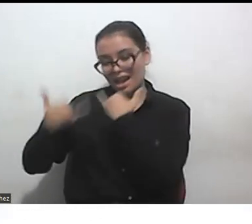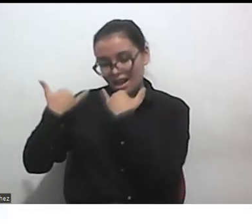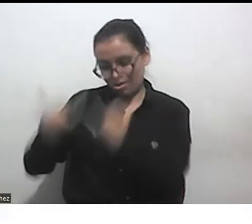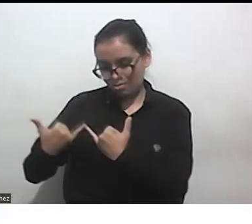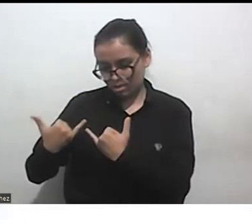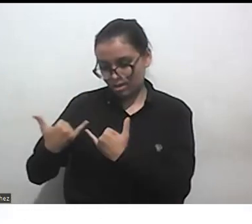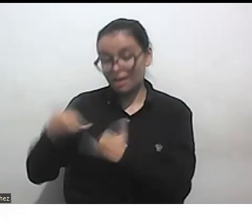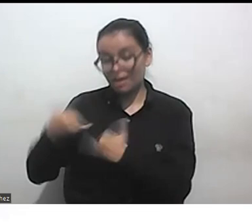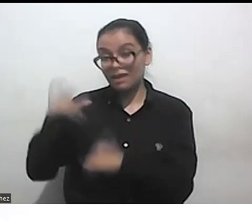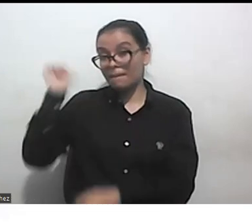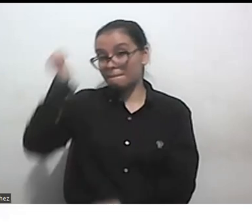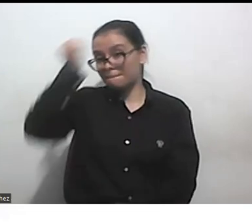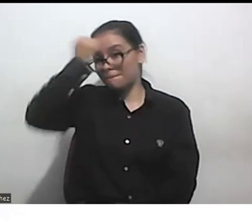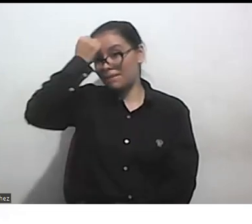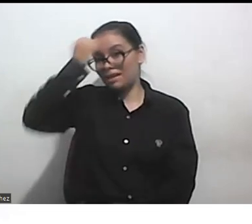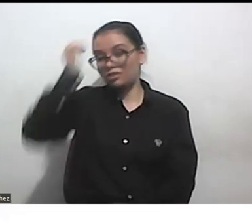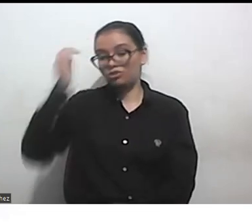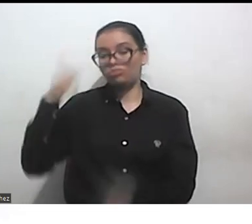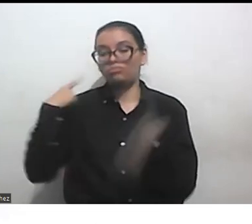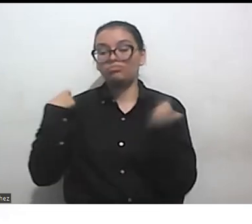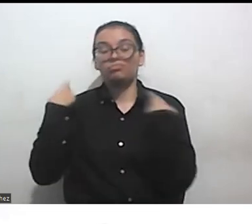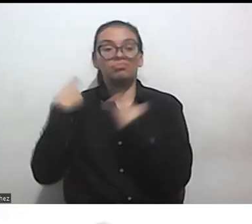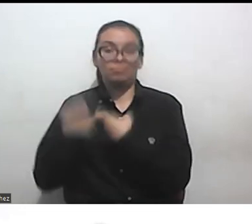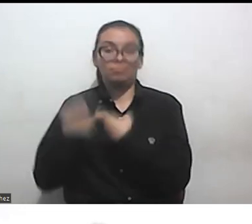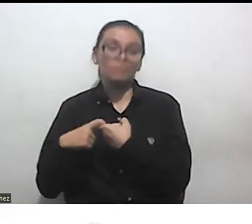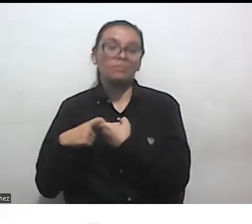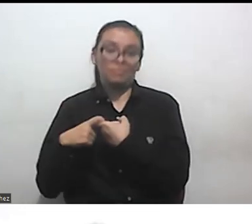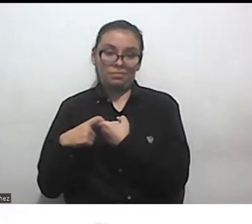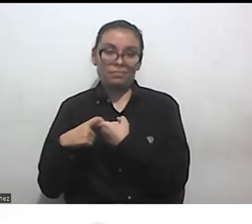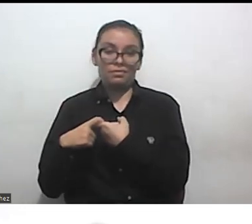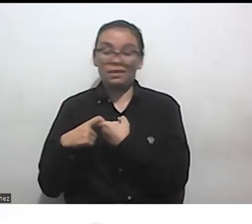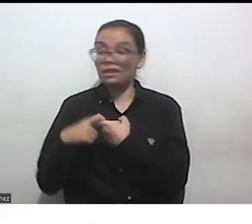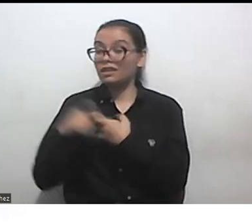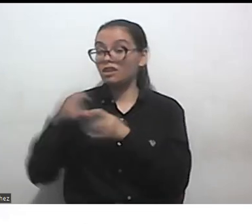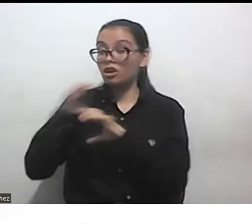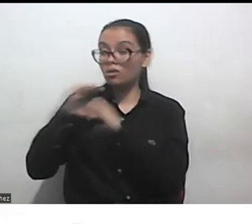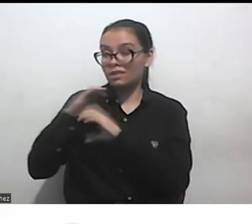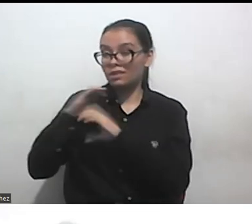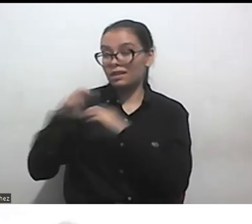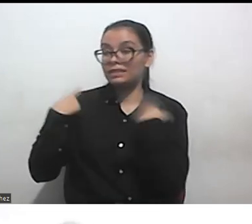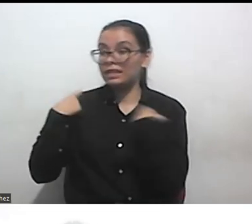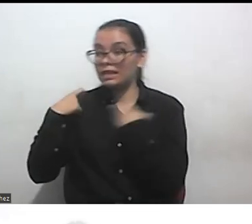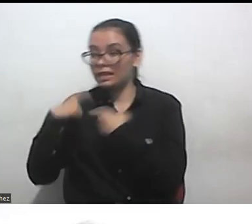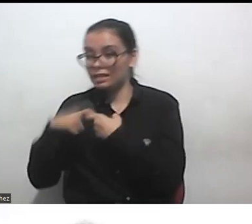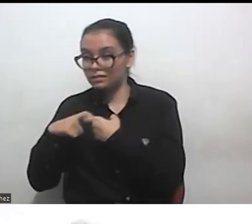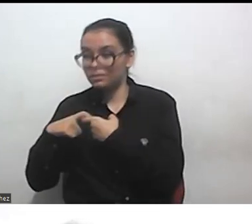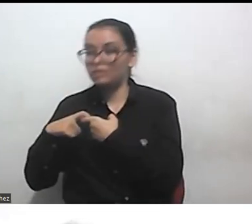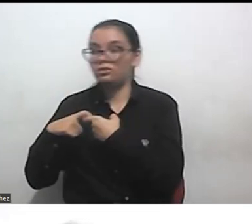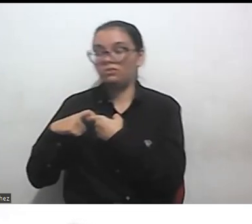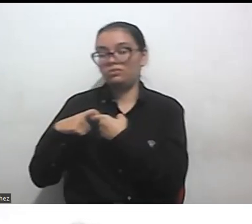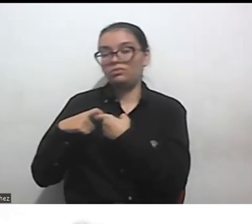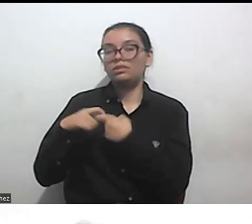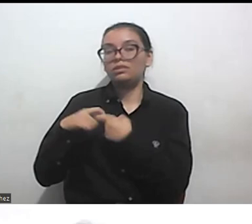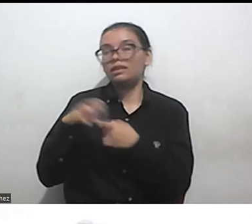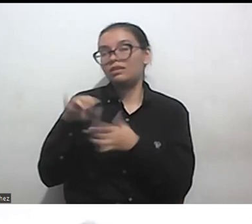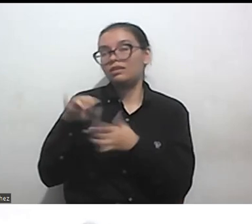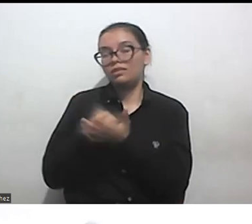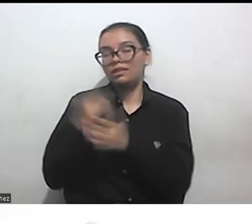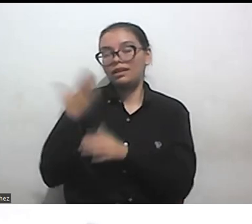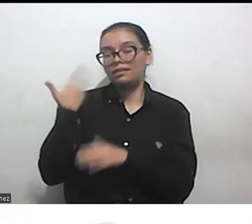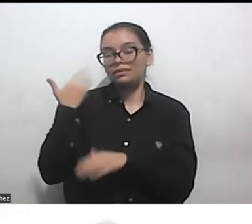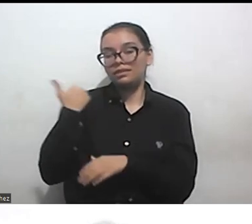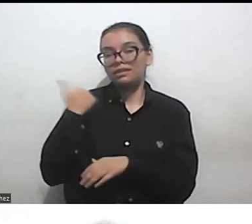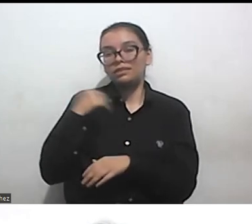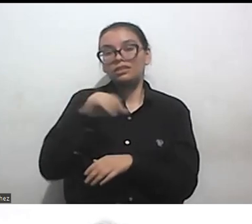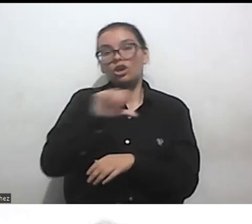en español y comunicarse en español retomando el ejemplo que acabo de mencionar sobre otras